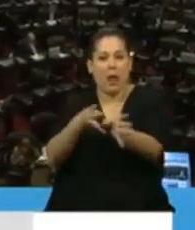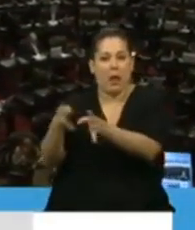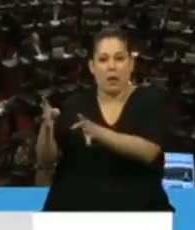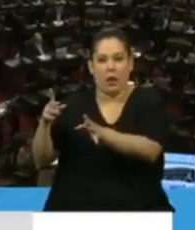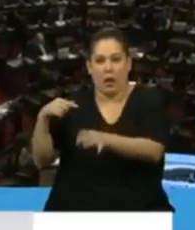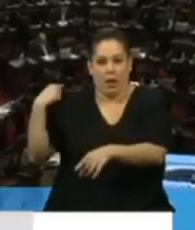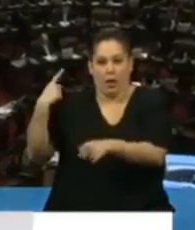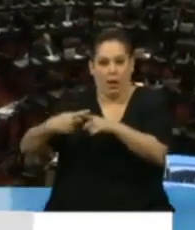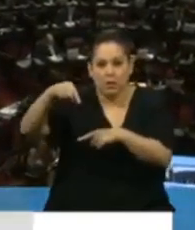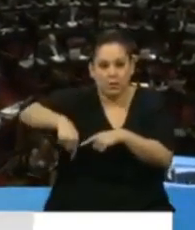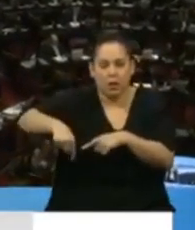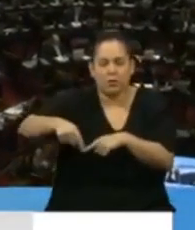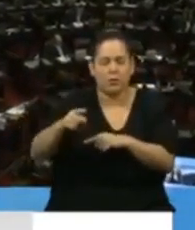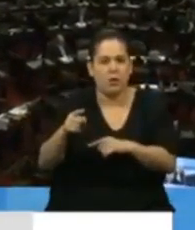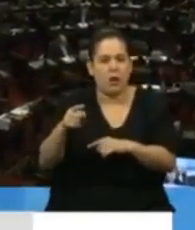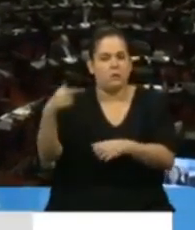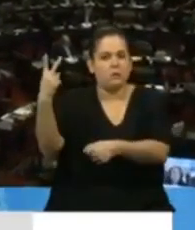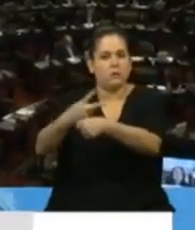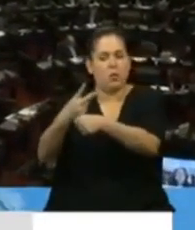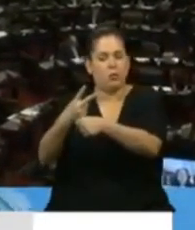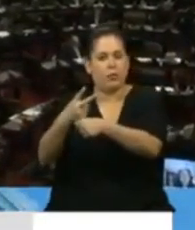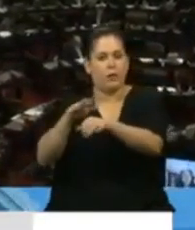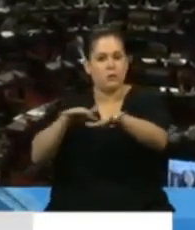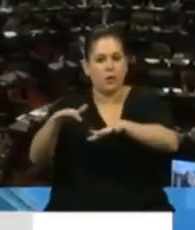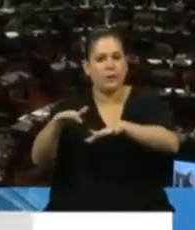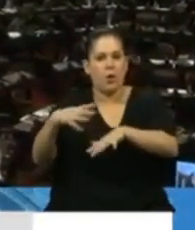fuerzas armadas en una tarea totalmente humanitaria.